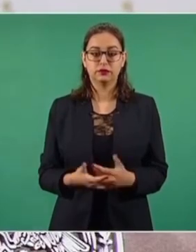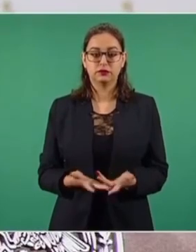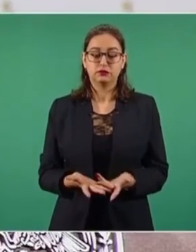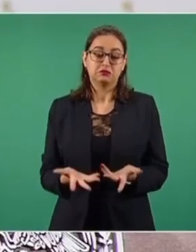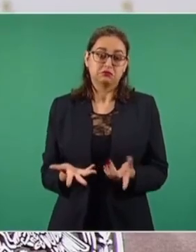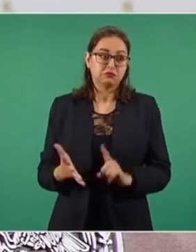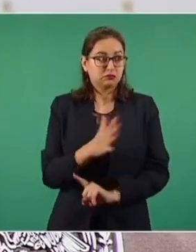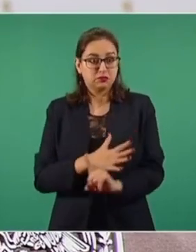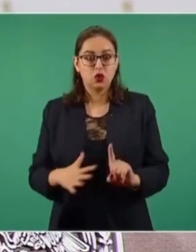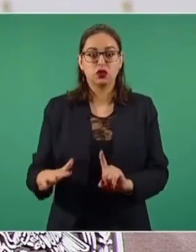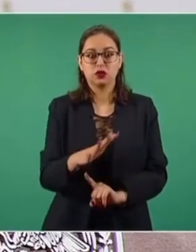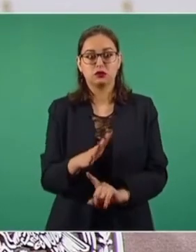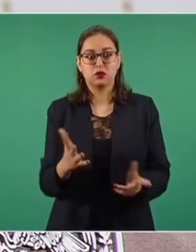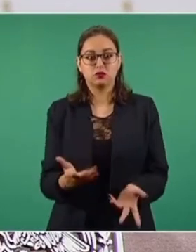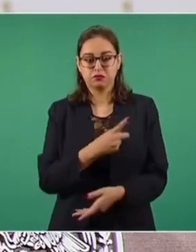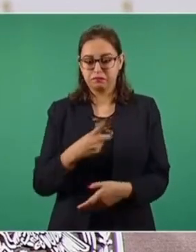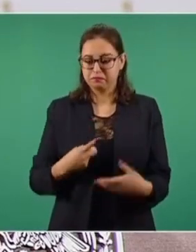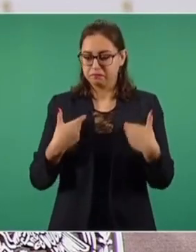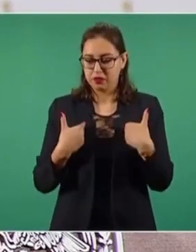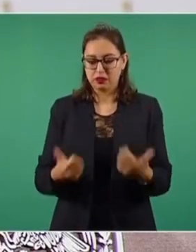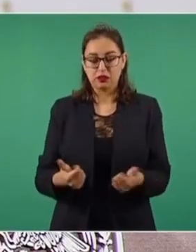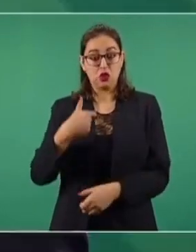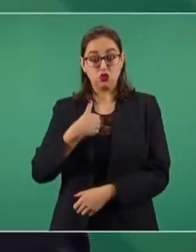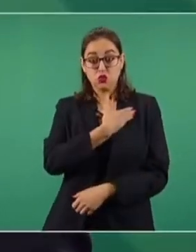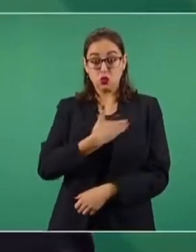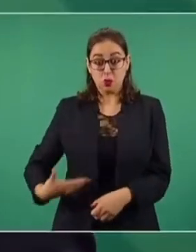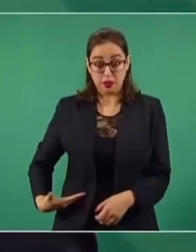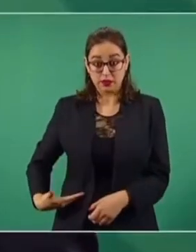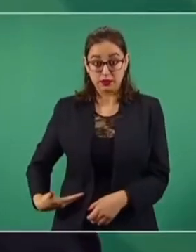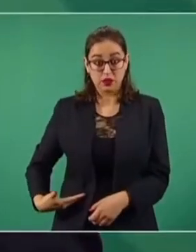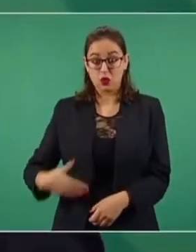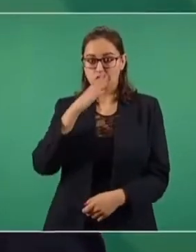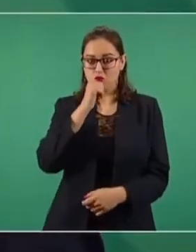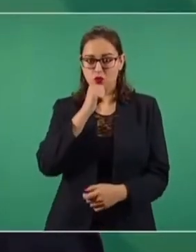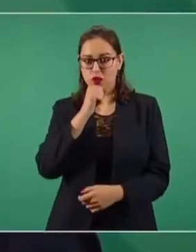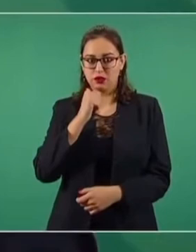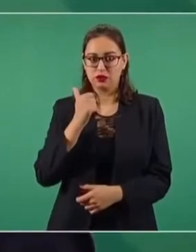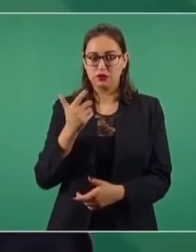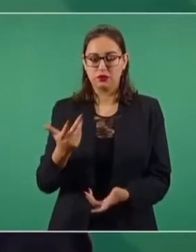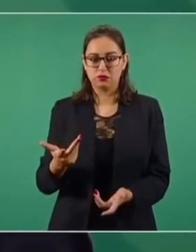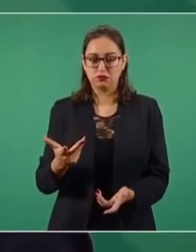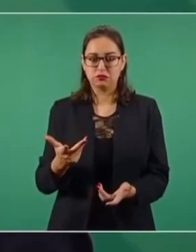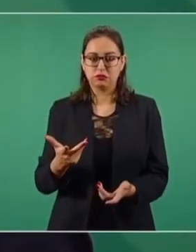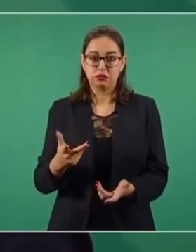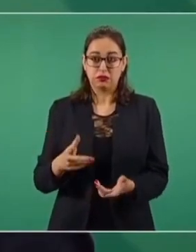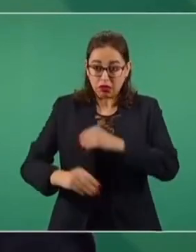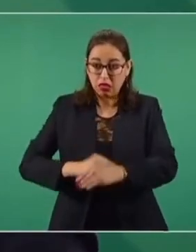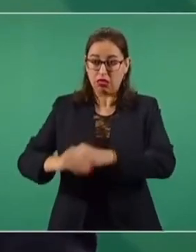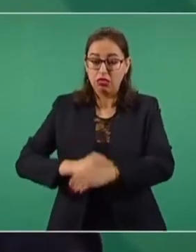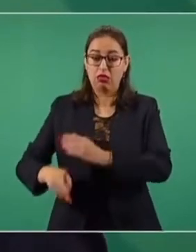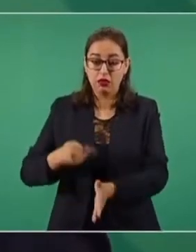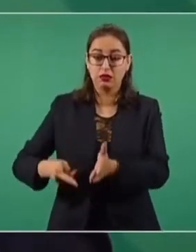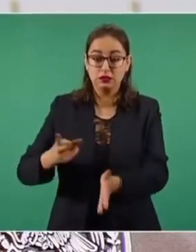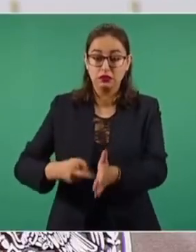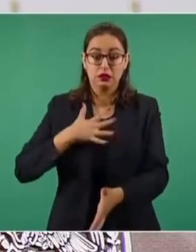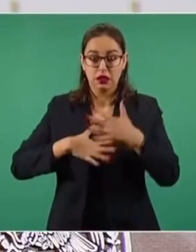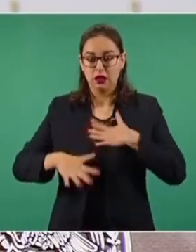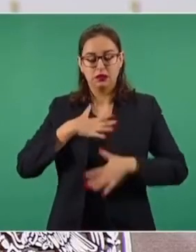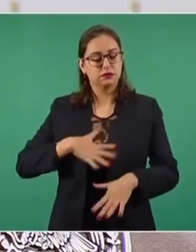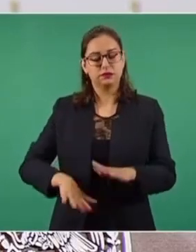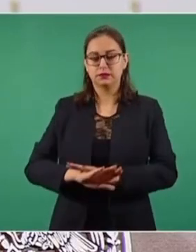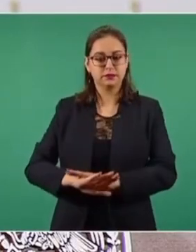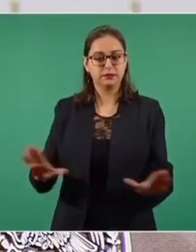Yo no puedo, por la investidura presidencial, exponerme a un desgaste. Entonces, tengo que cuidar.